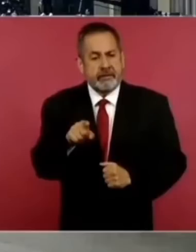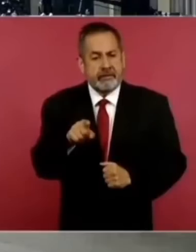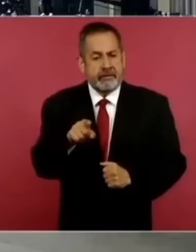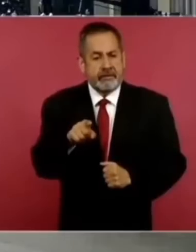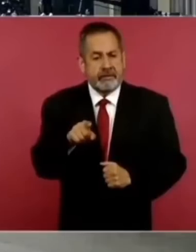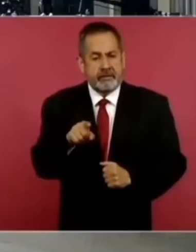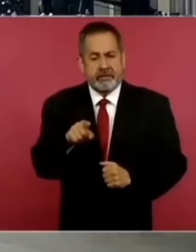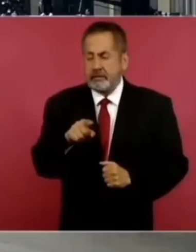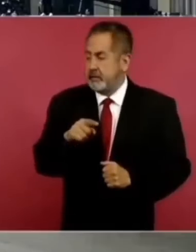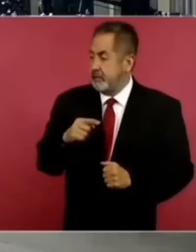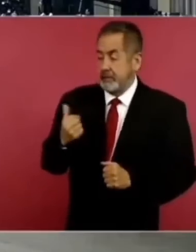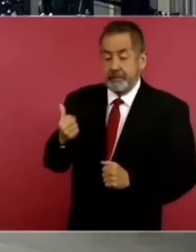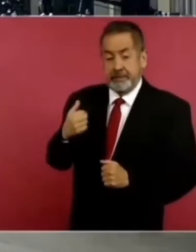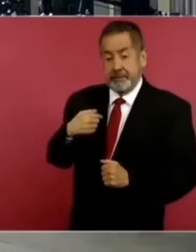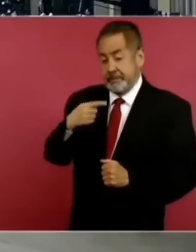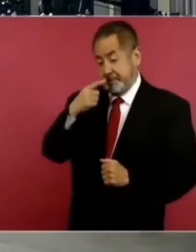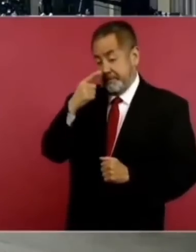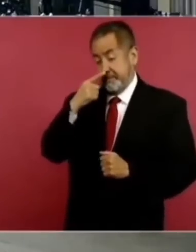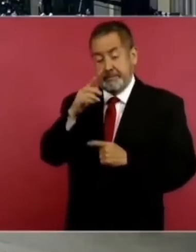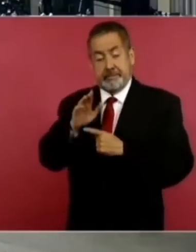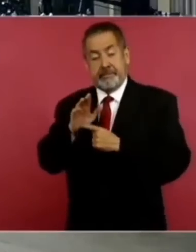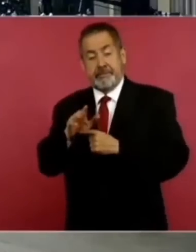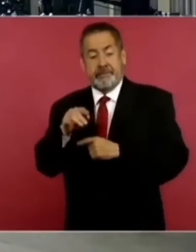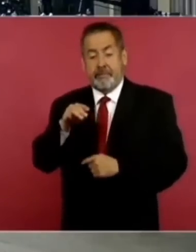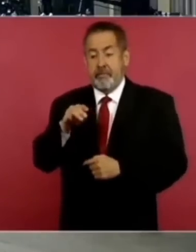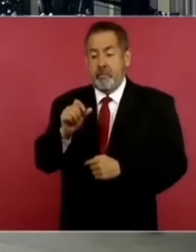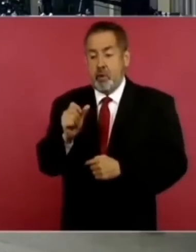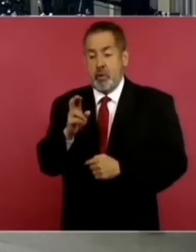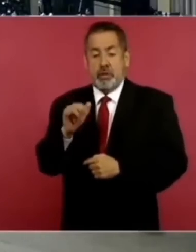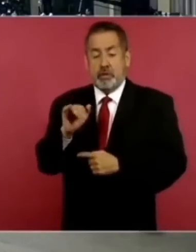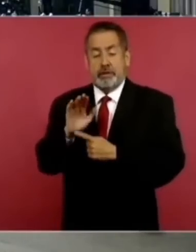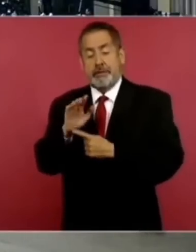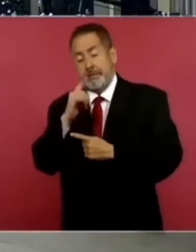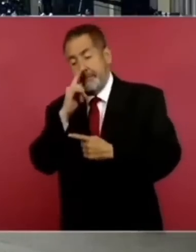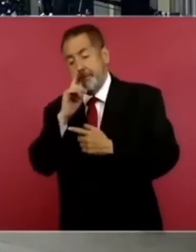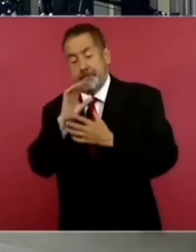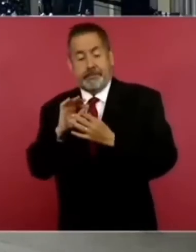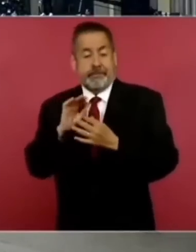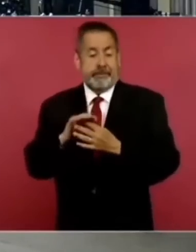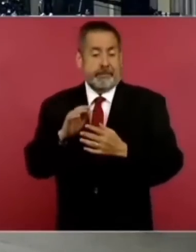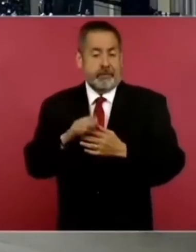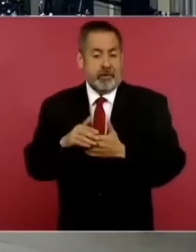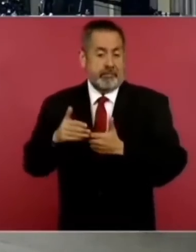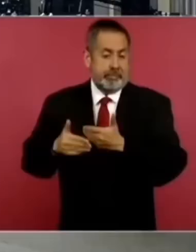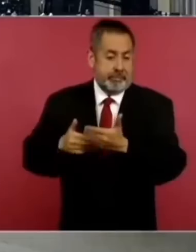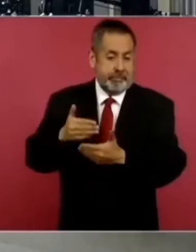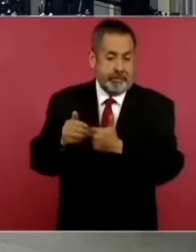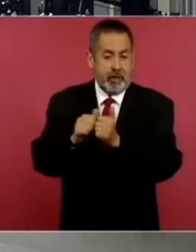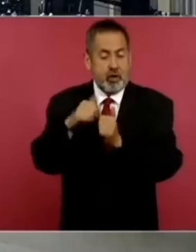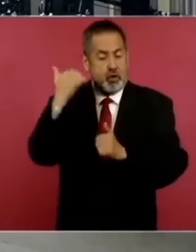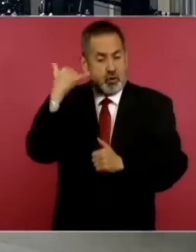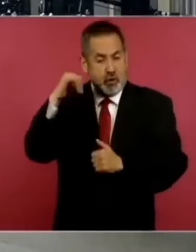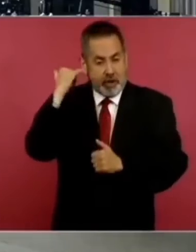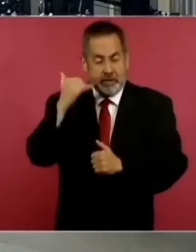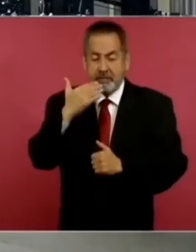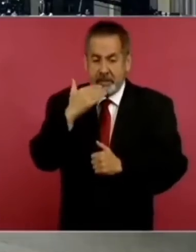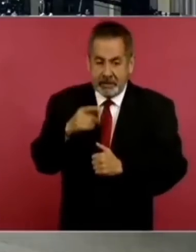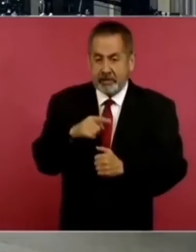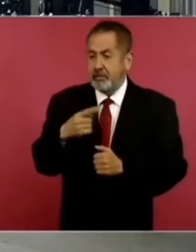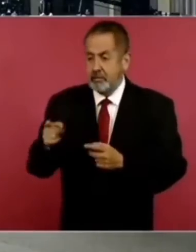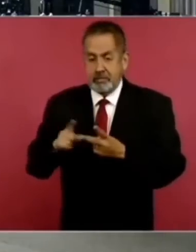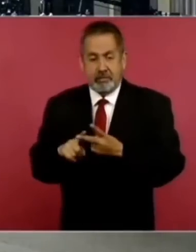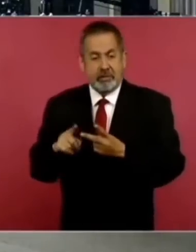presumió Mauricio de los avances en Yucatán y también